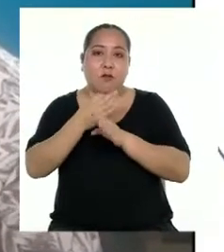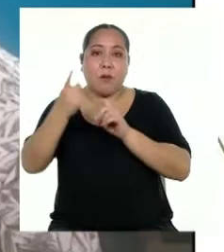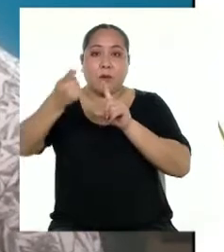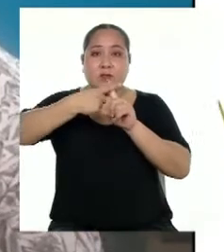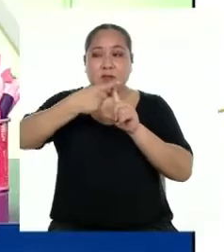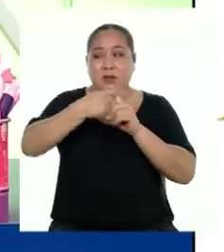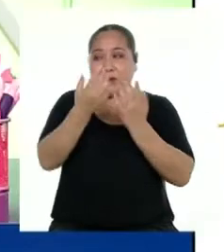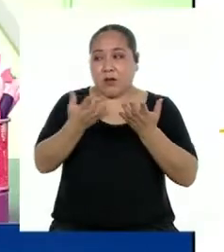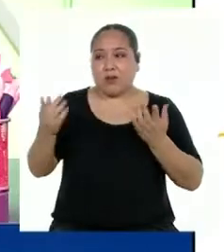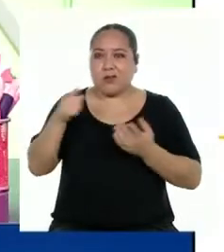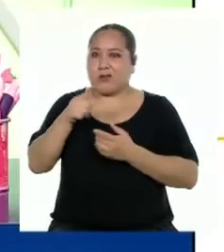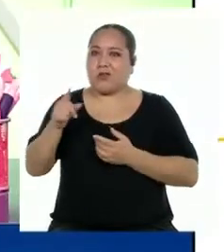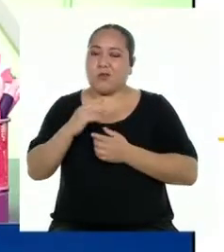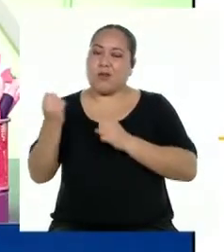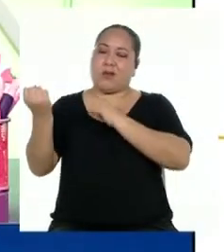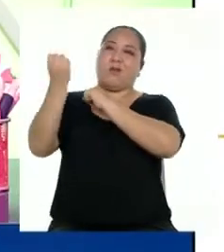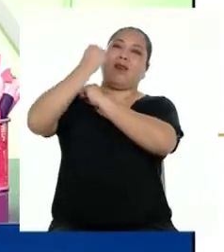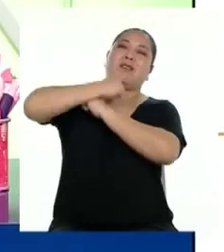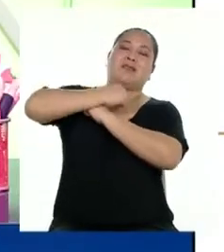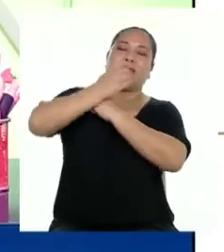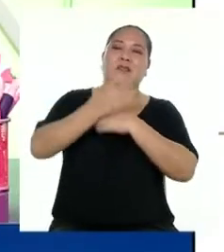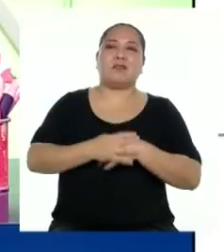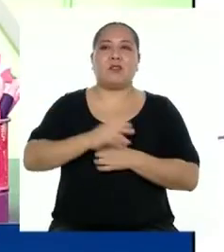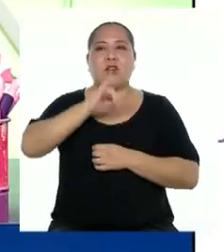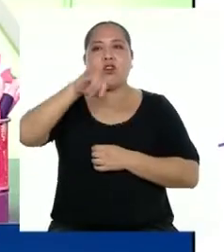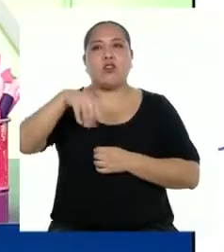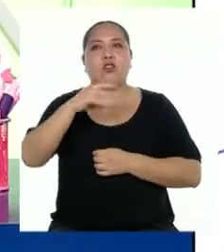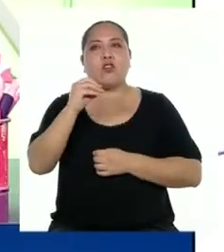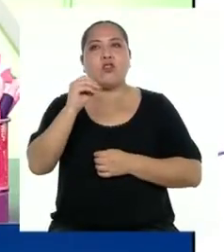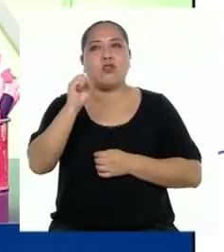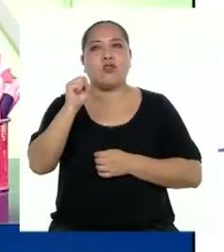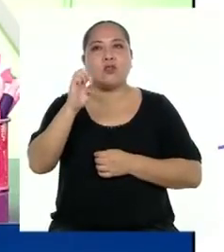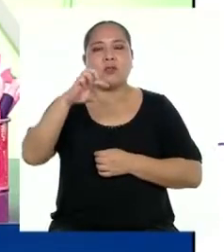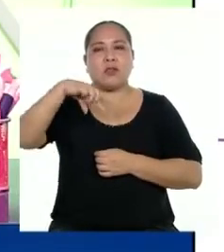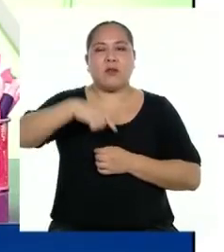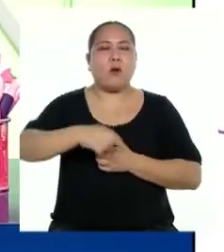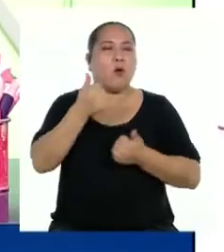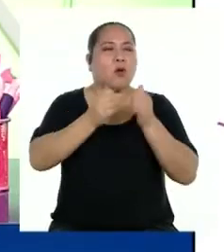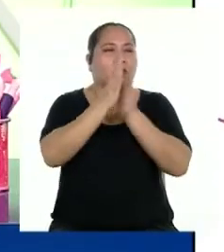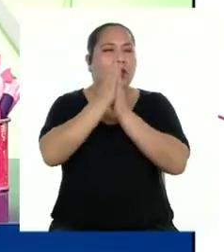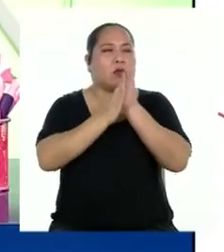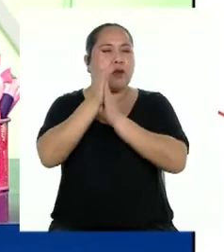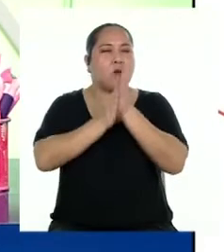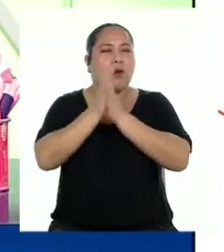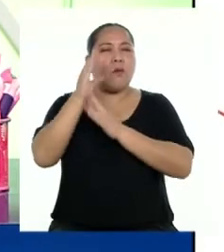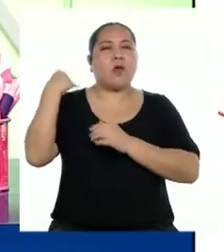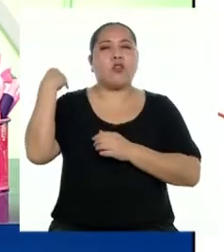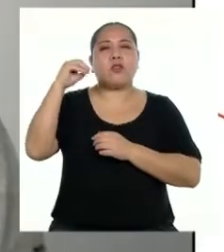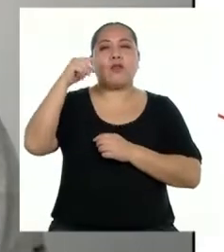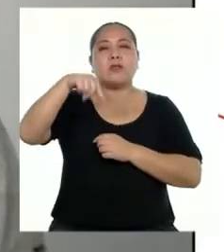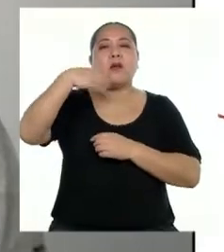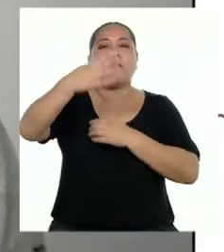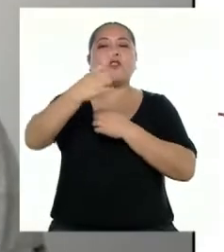sobrellevar. Por último, Joseph, ¿qué deseos tienes para las y los adolescentes este próximo 2021?